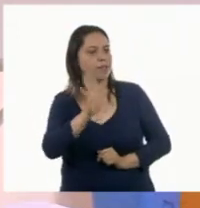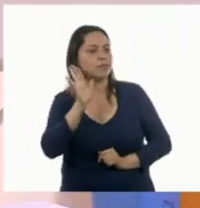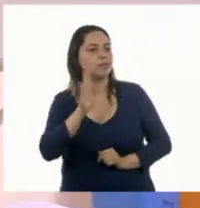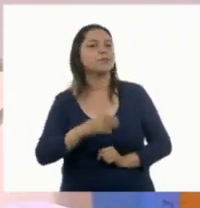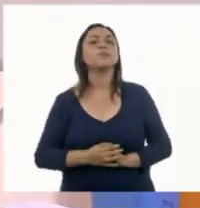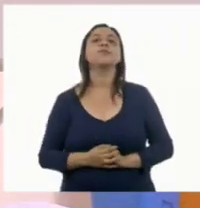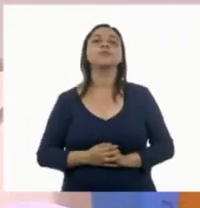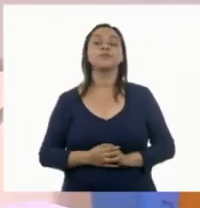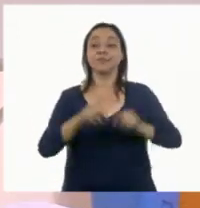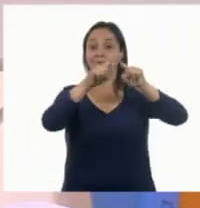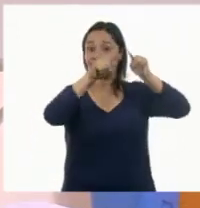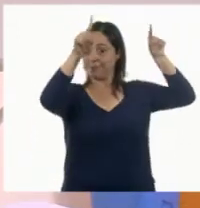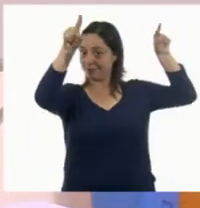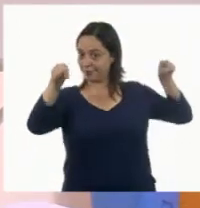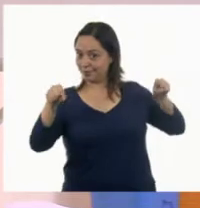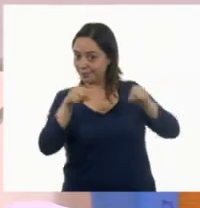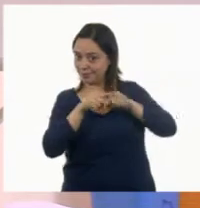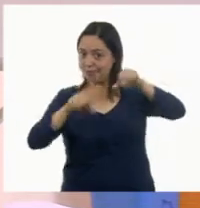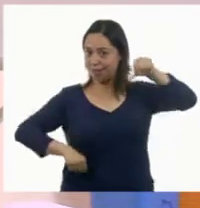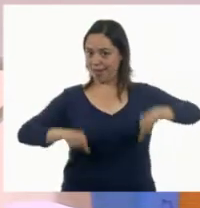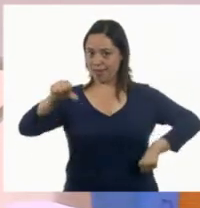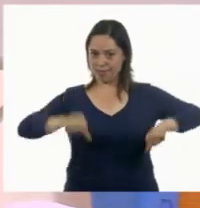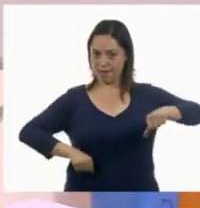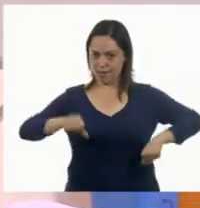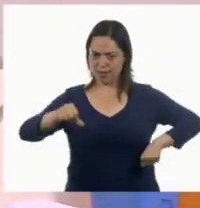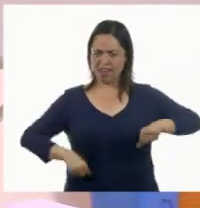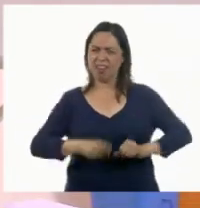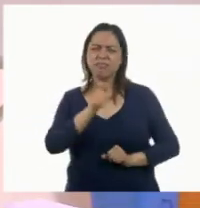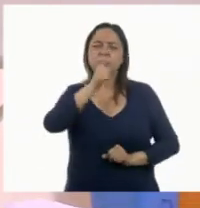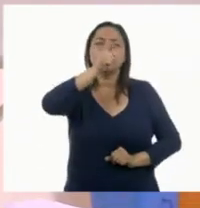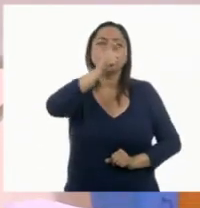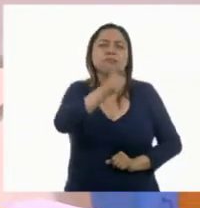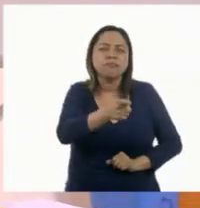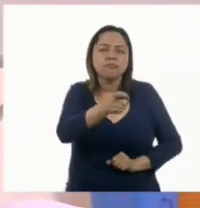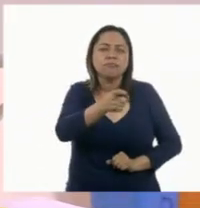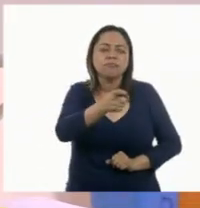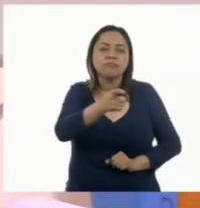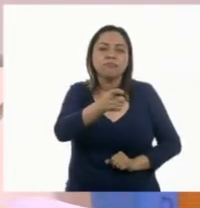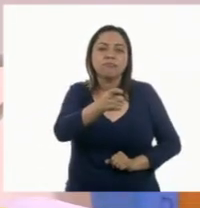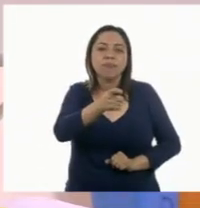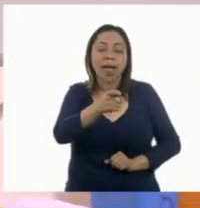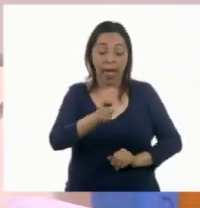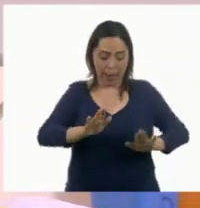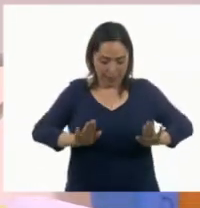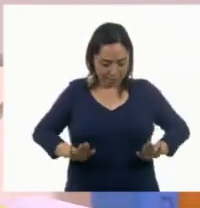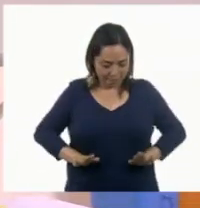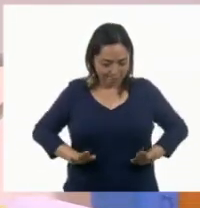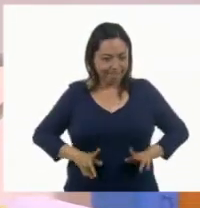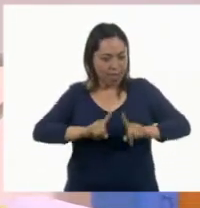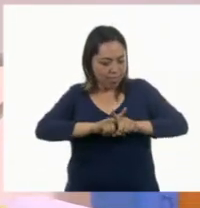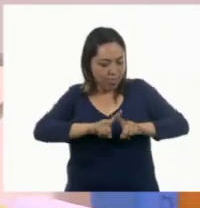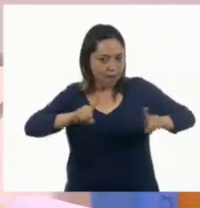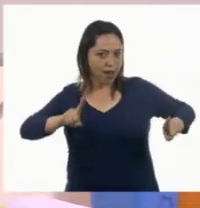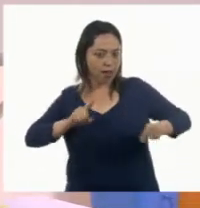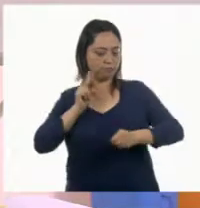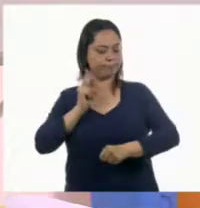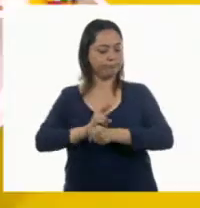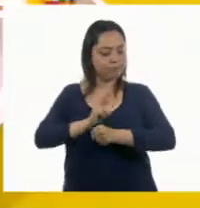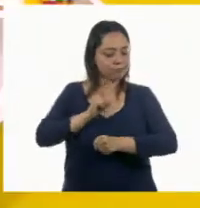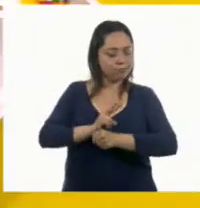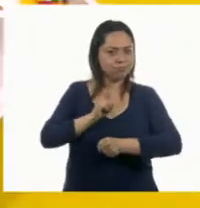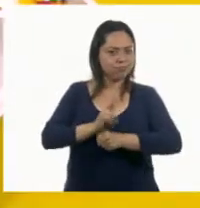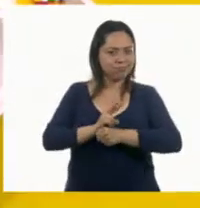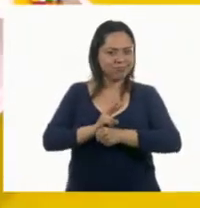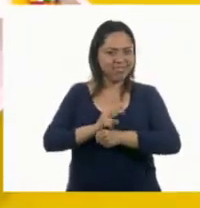realizar en el pizarrón una actividad que tiene que ver con ser guardián de las diferencias? ¿Sabes qué es eso? No,